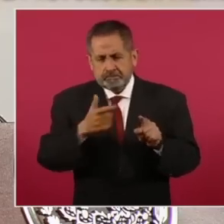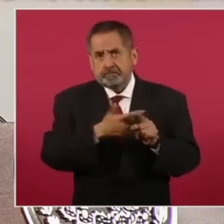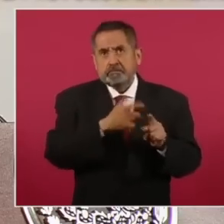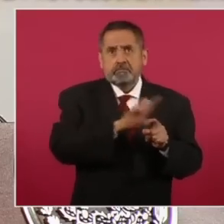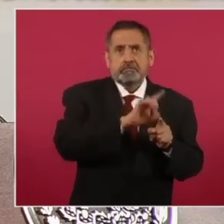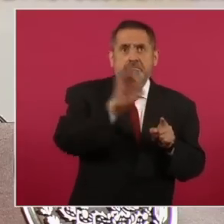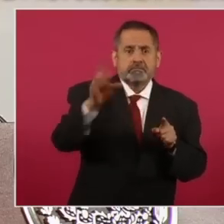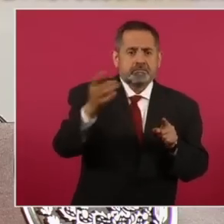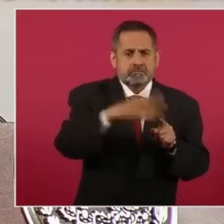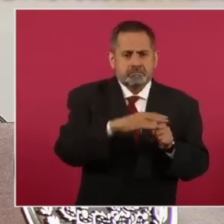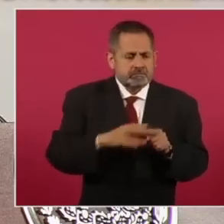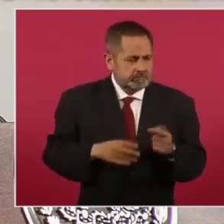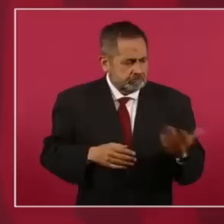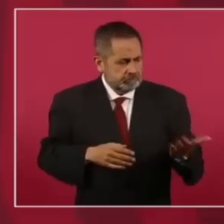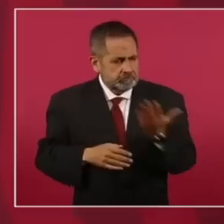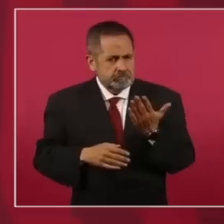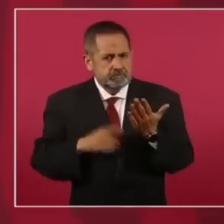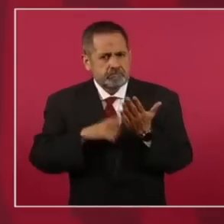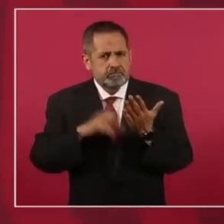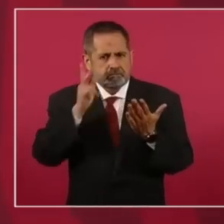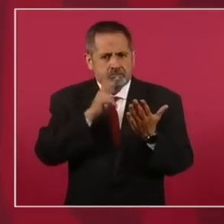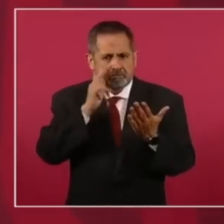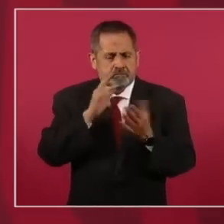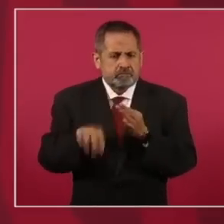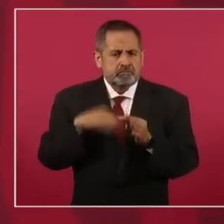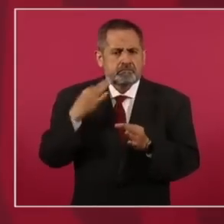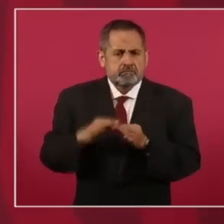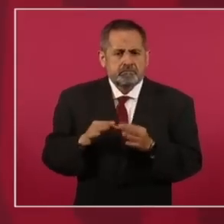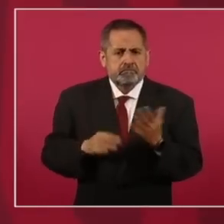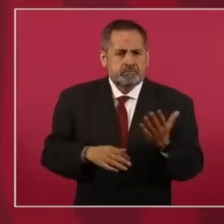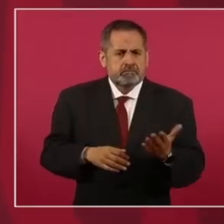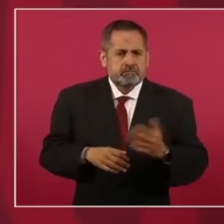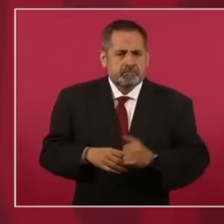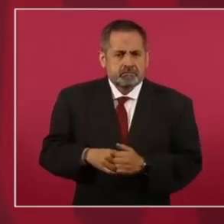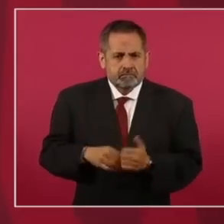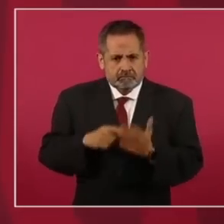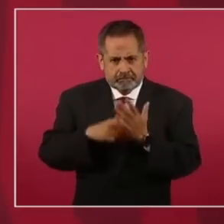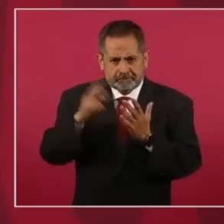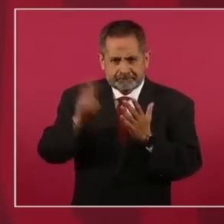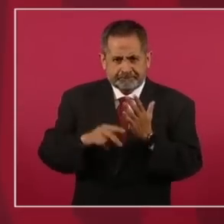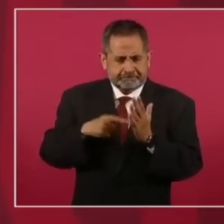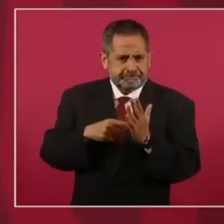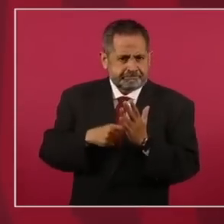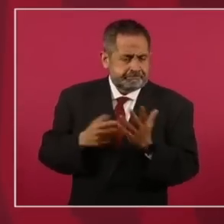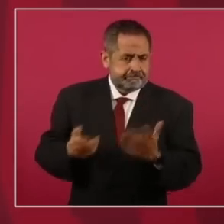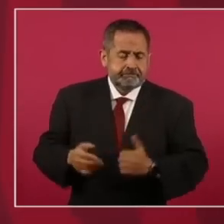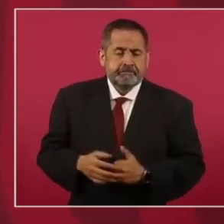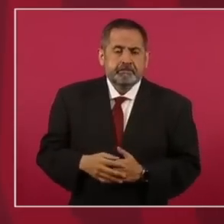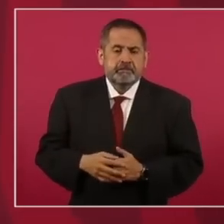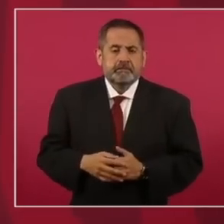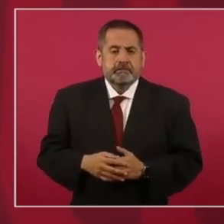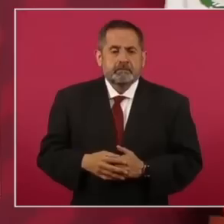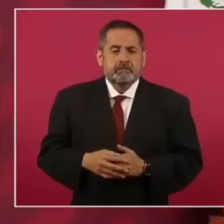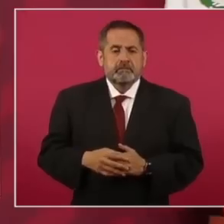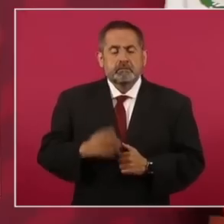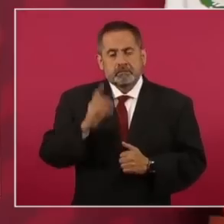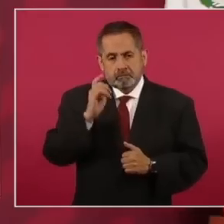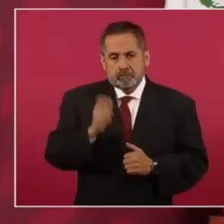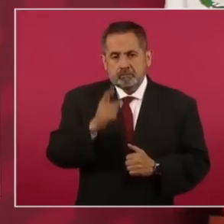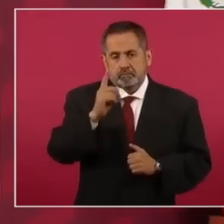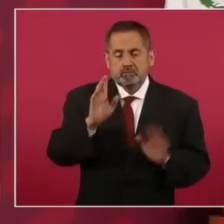está diciendo lo que es exacto, lo que es real. Con la única